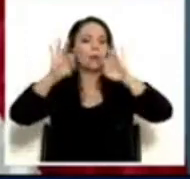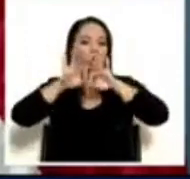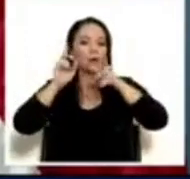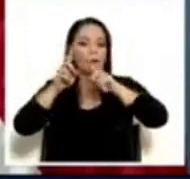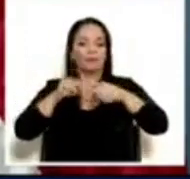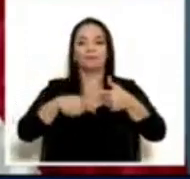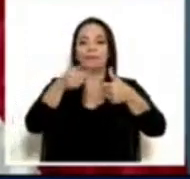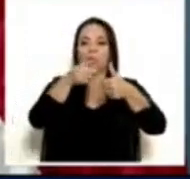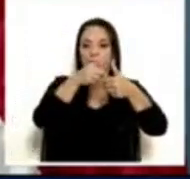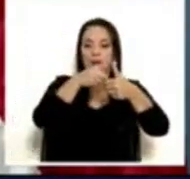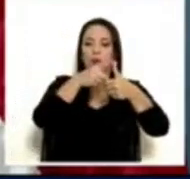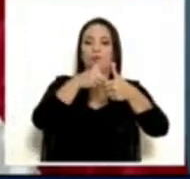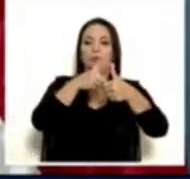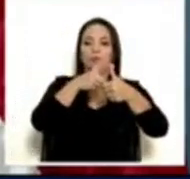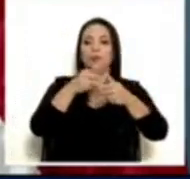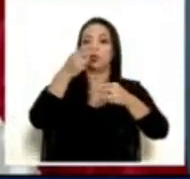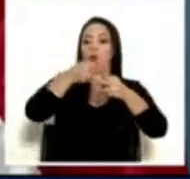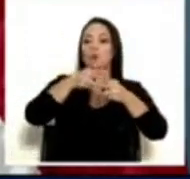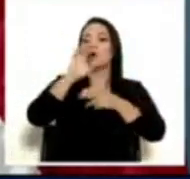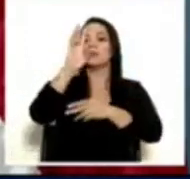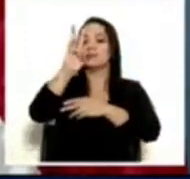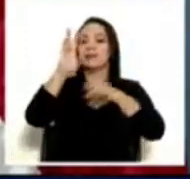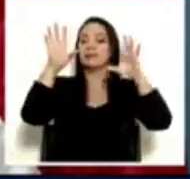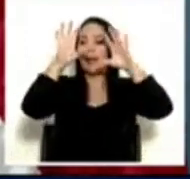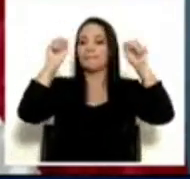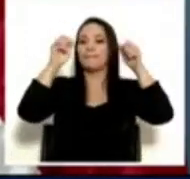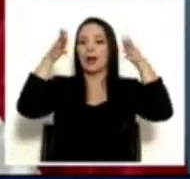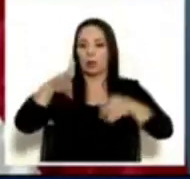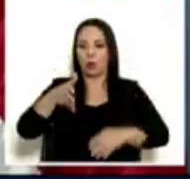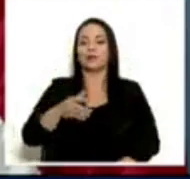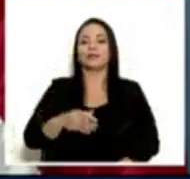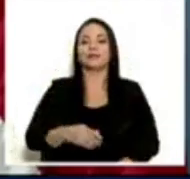Gobierno nombró a seis embajadores de la República